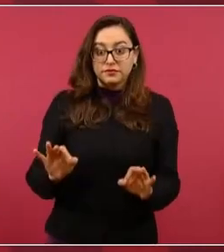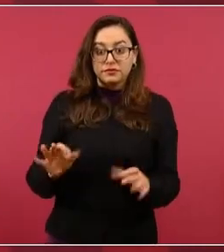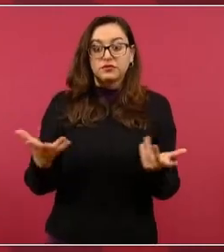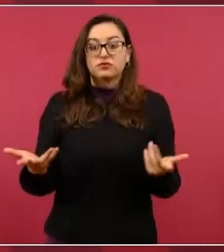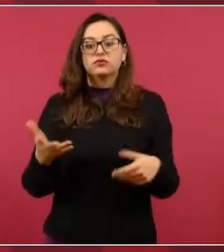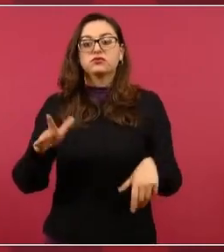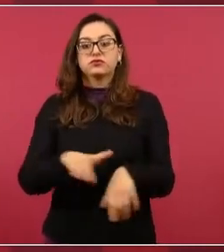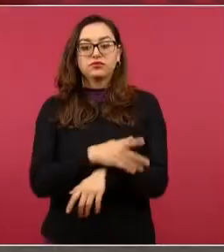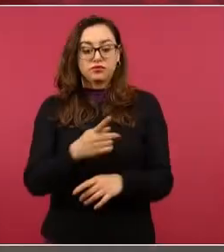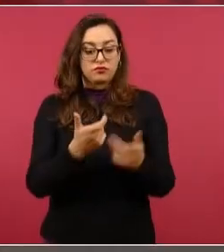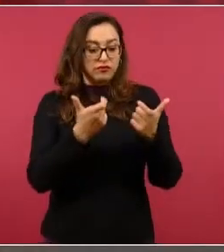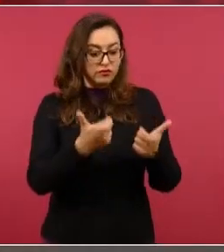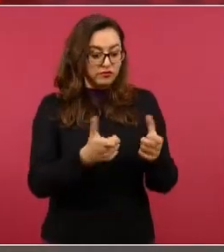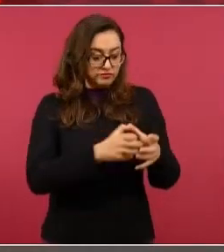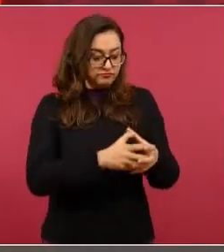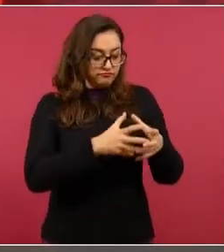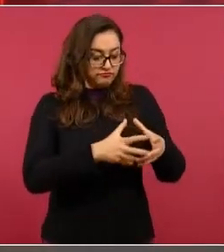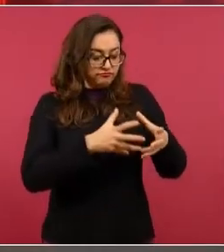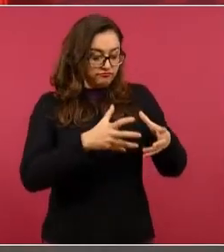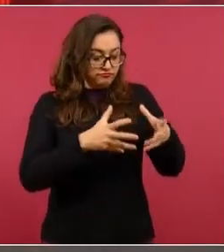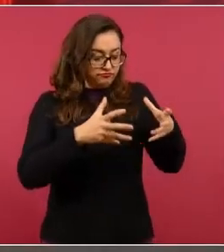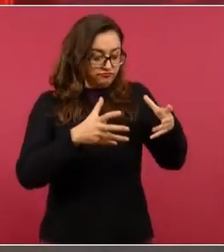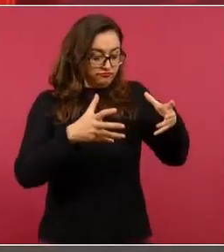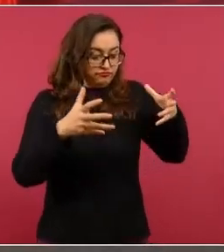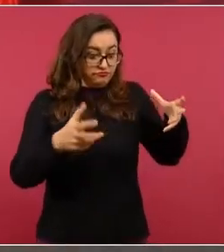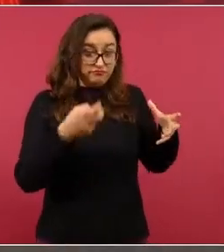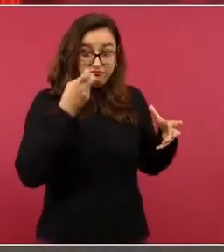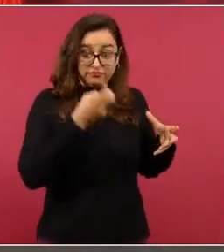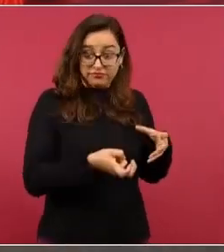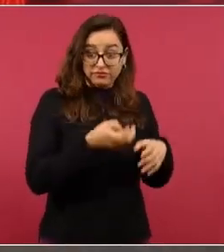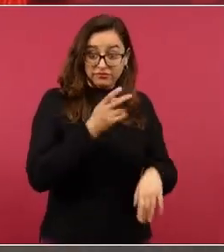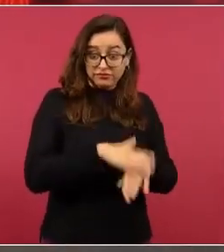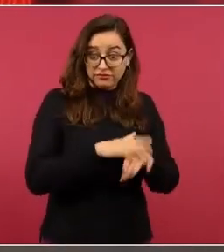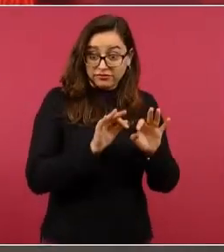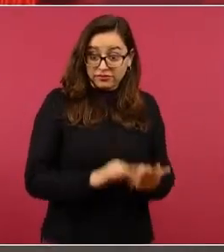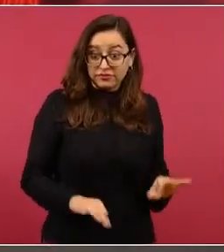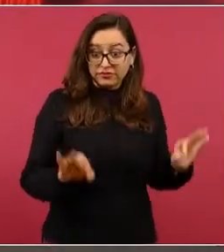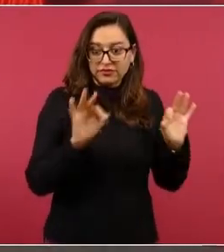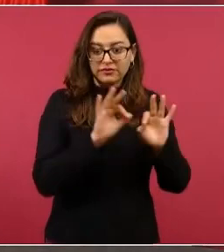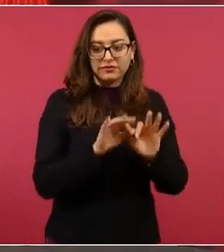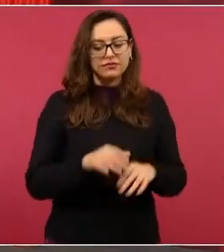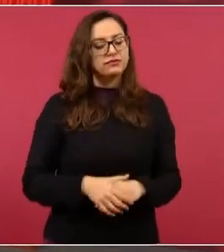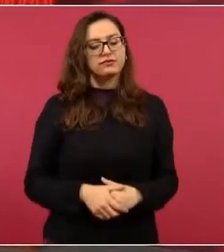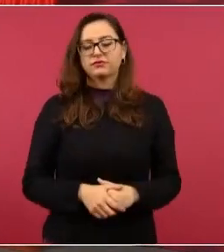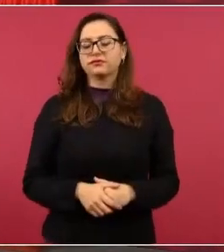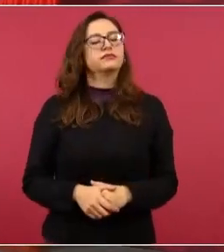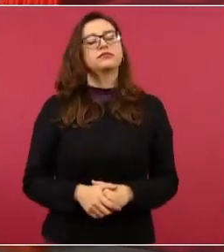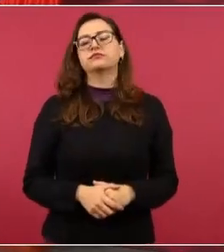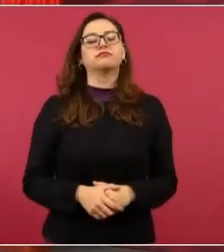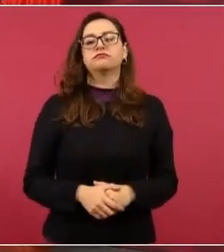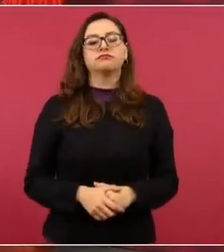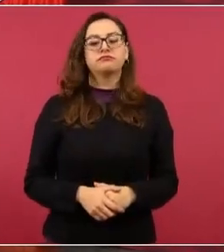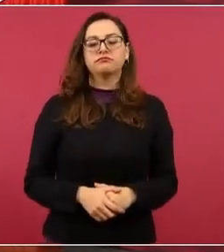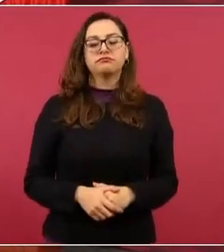es lo fundamental, no es el parámetro fundamental,